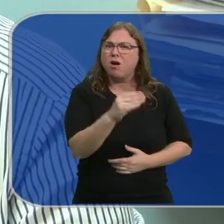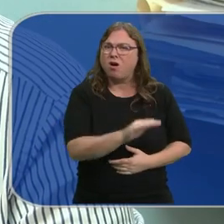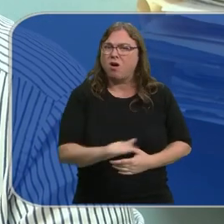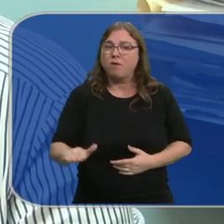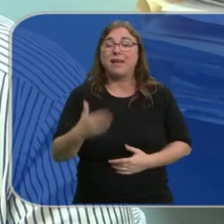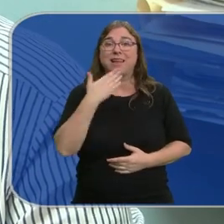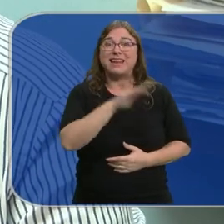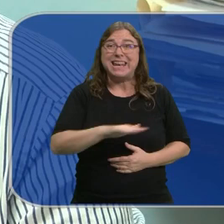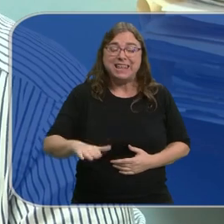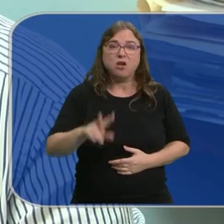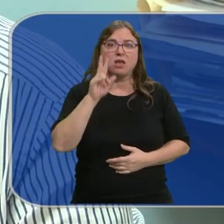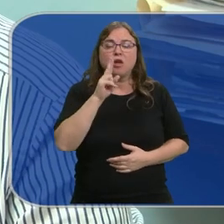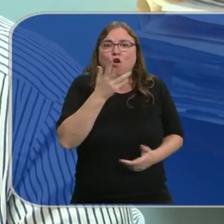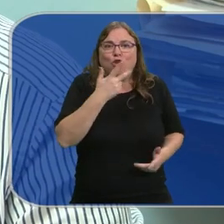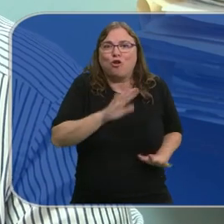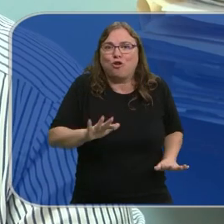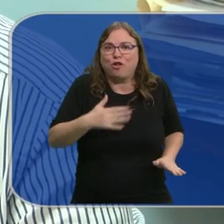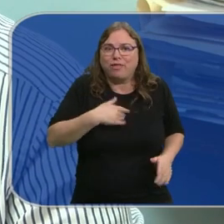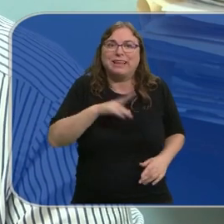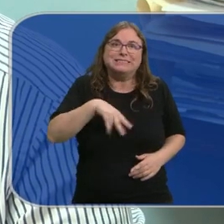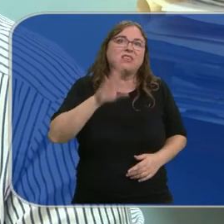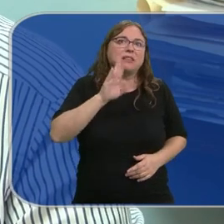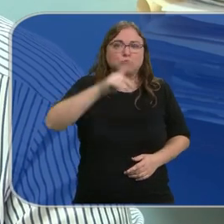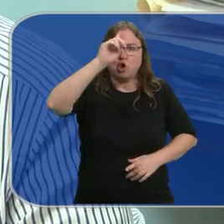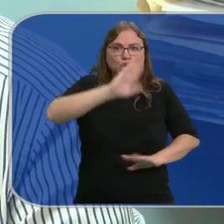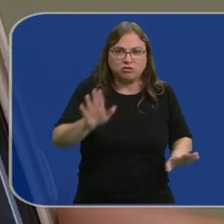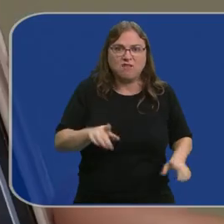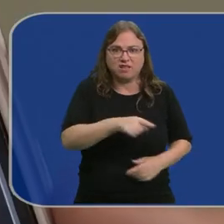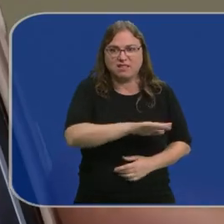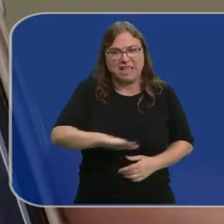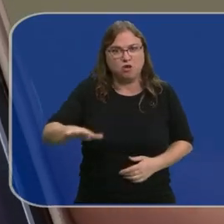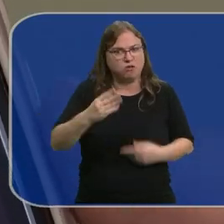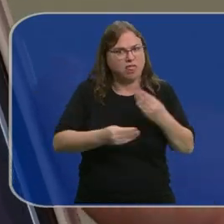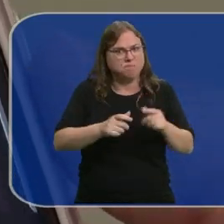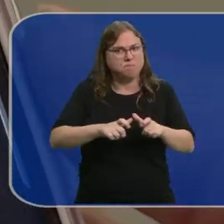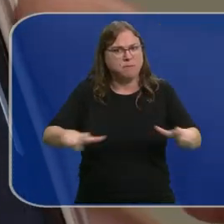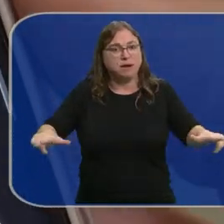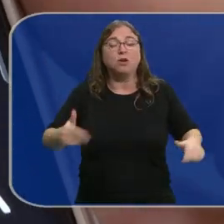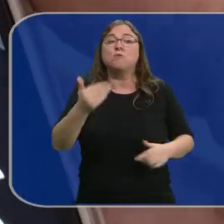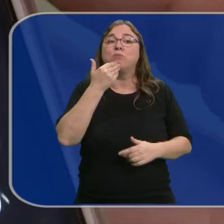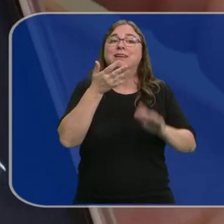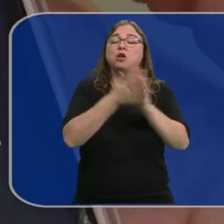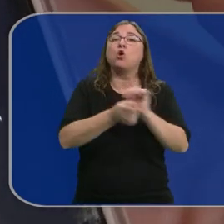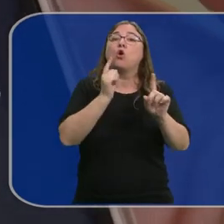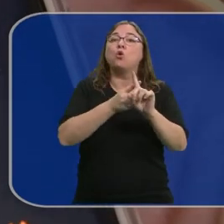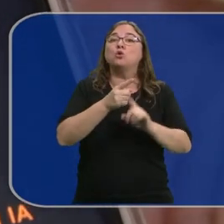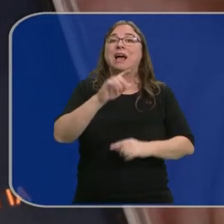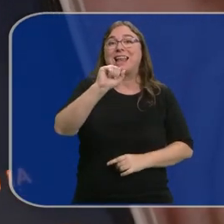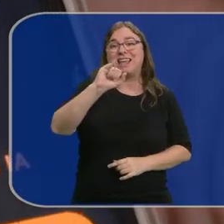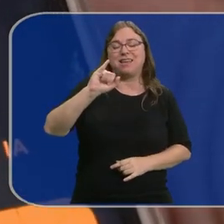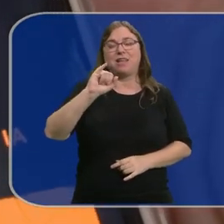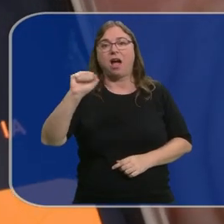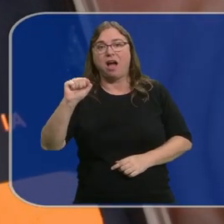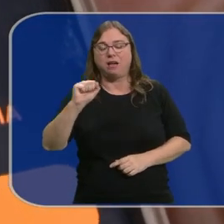conductas que ni ellos mismos conocen que pueden ser punibles y de hecho lo son. Las nuevas realidades, como por ejemplo el uso de la inteligencia